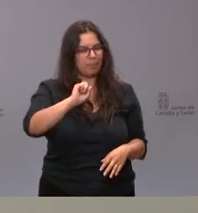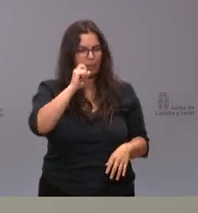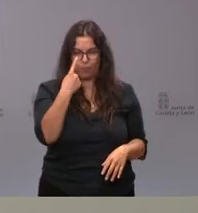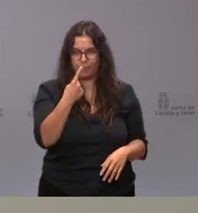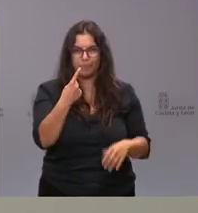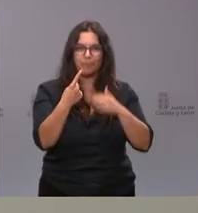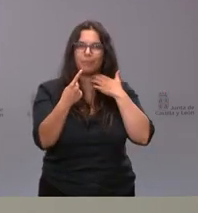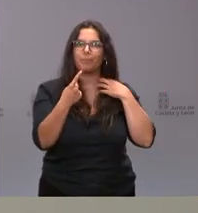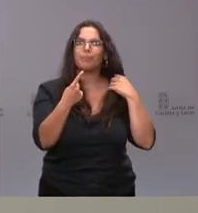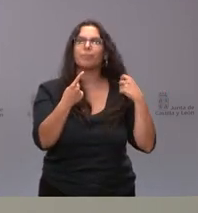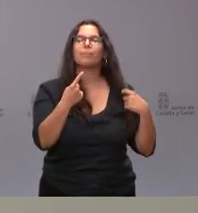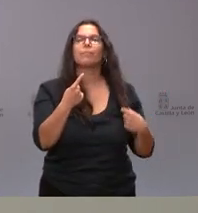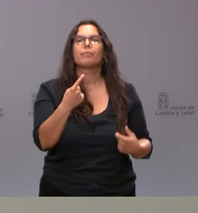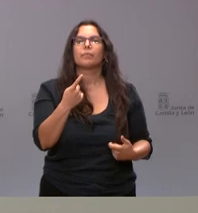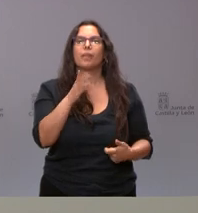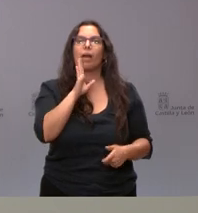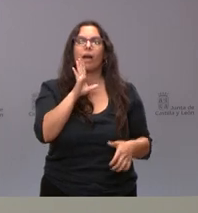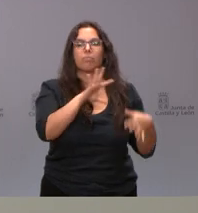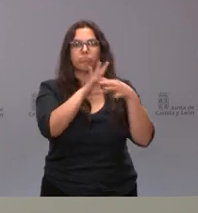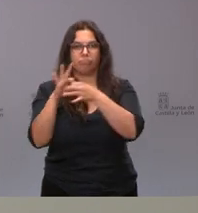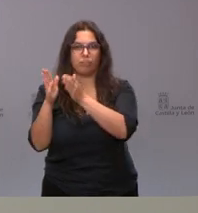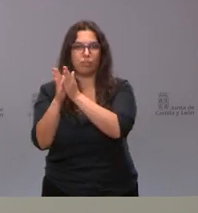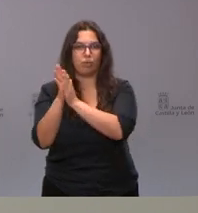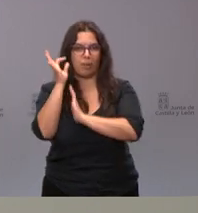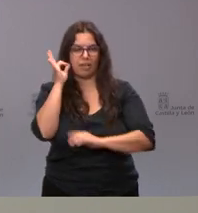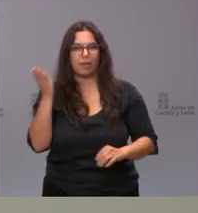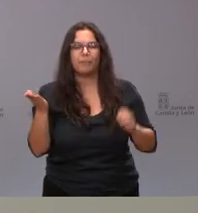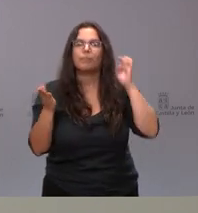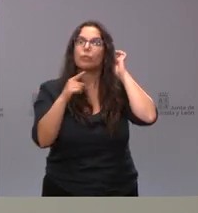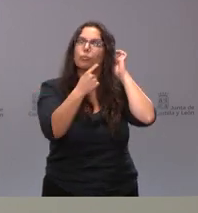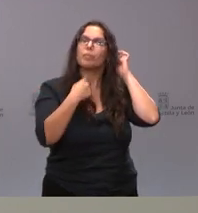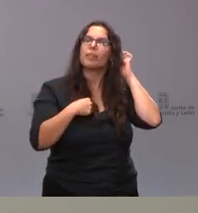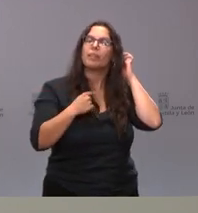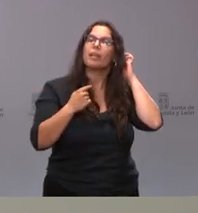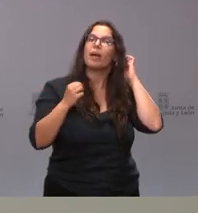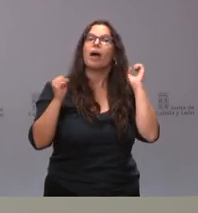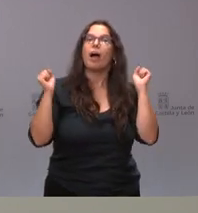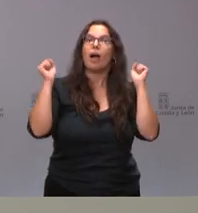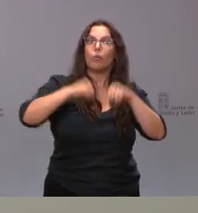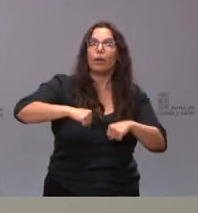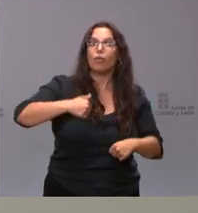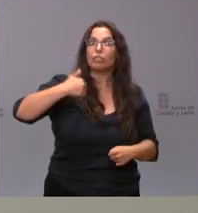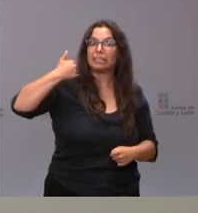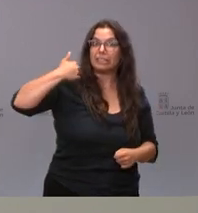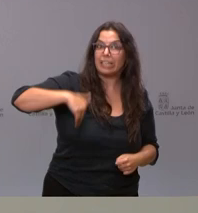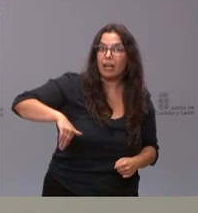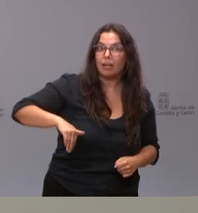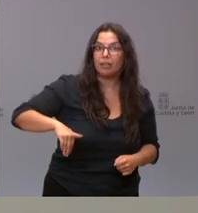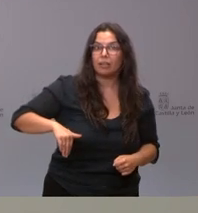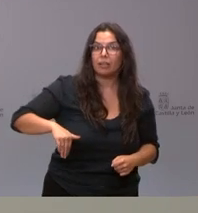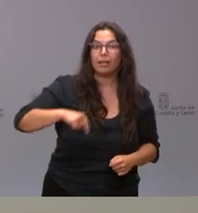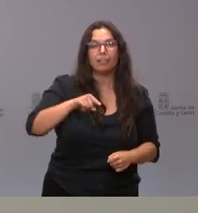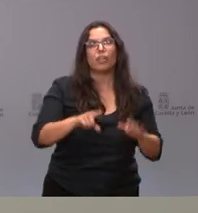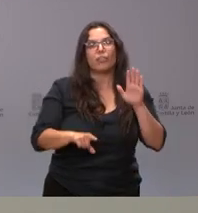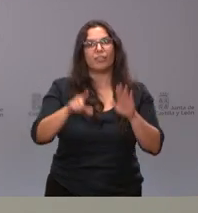que yo creo que tiene relación también con lo que preguntó su compañera. Usted me dice, los acuerdos están tomados. Esto no es una